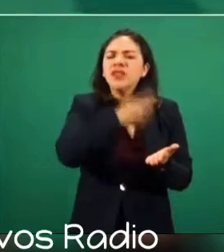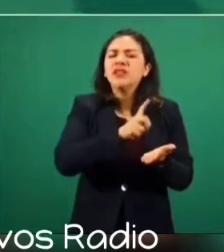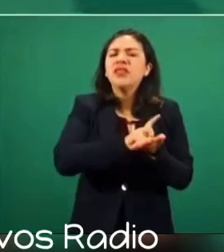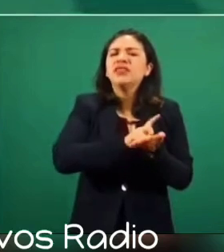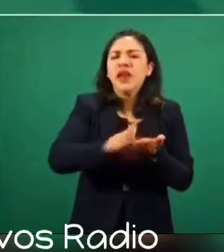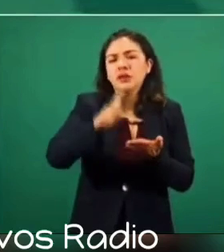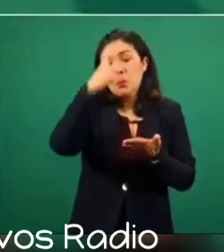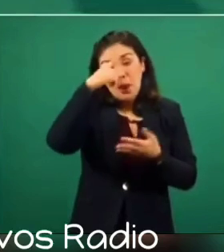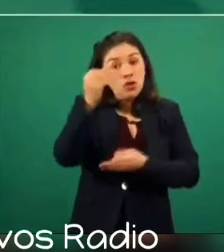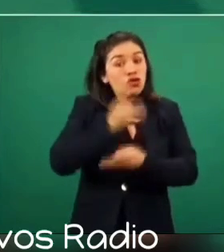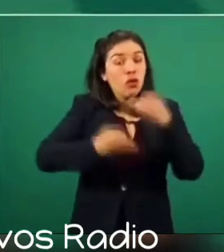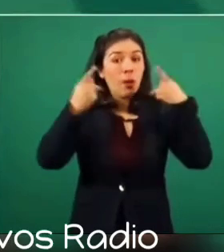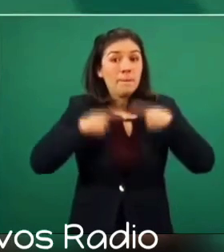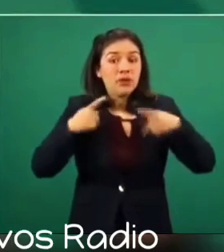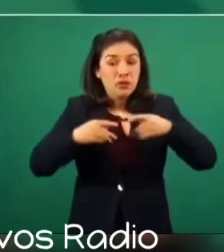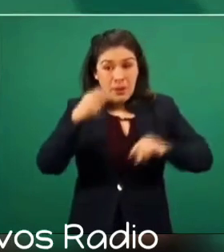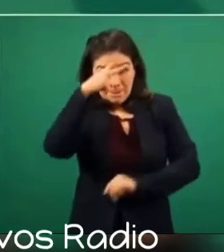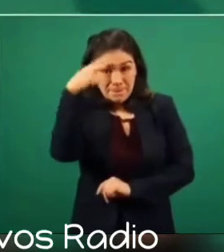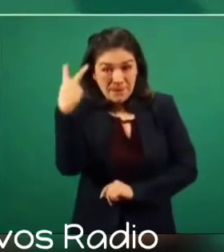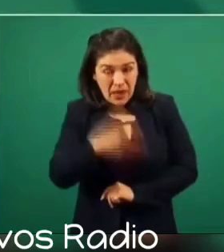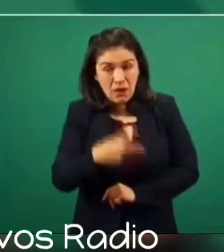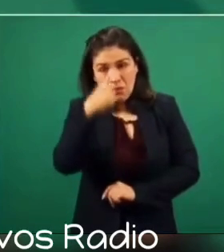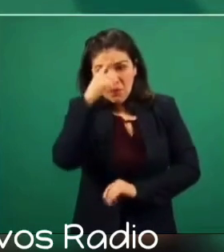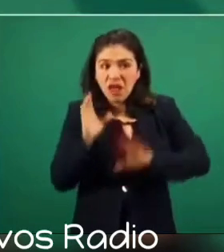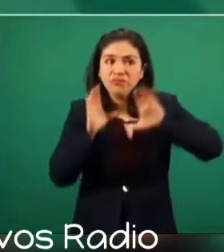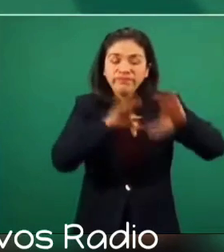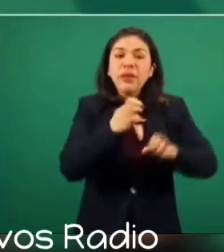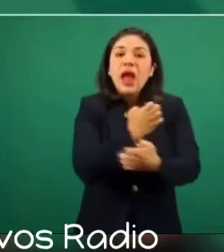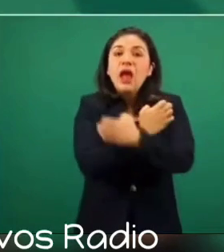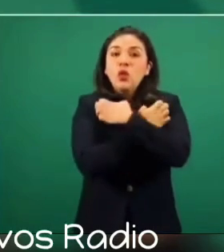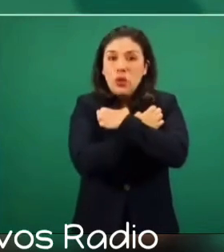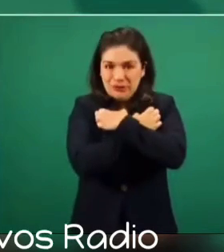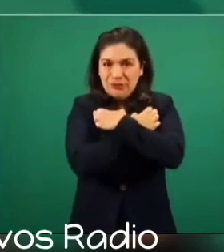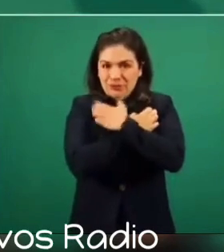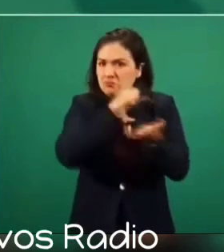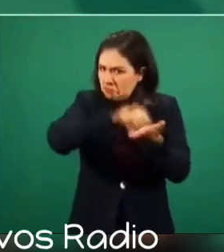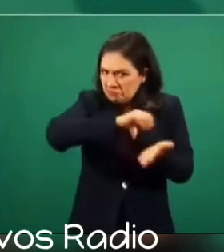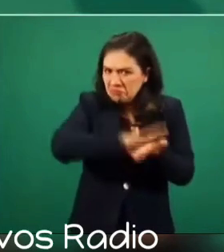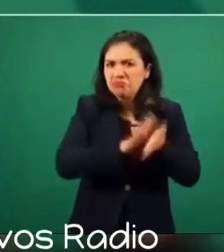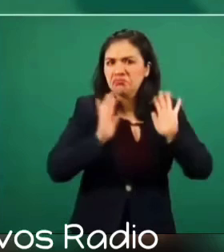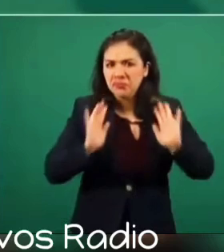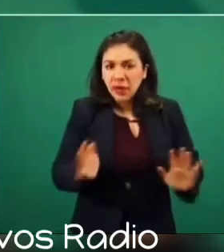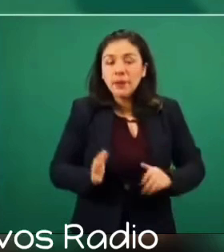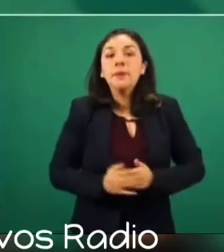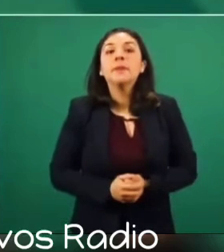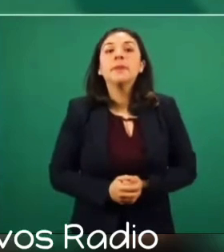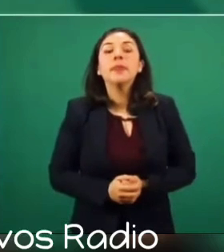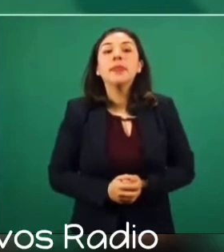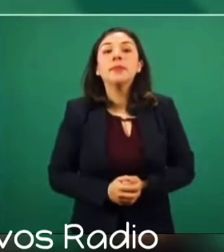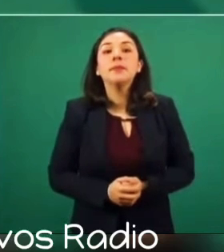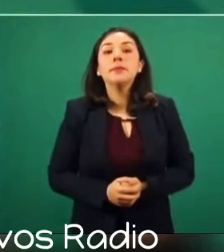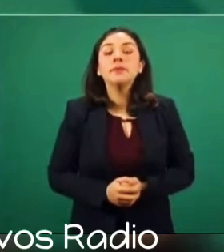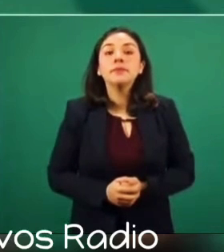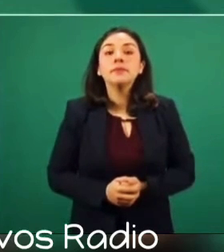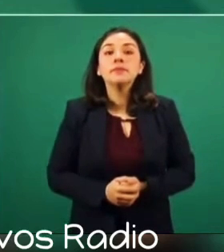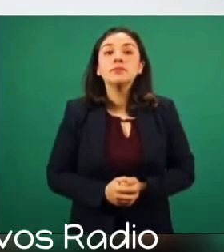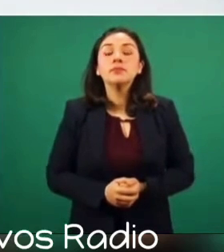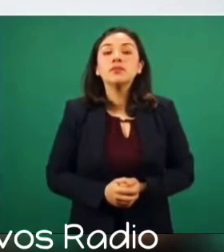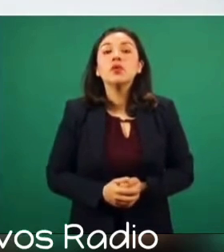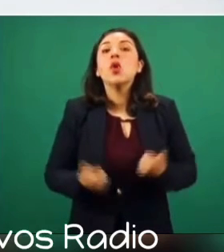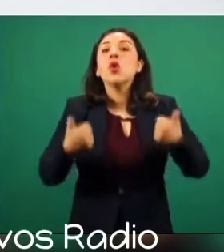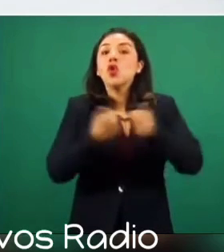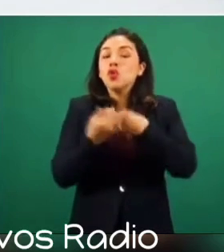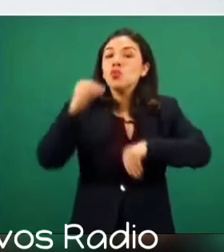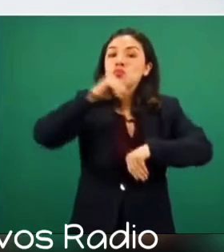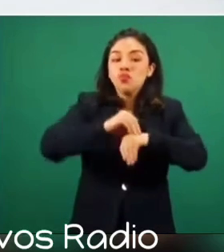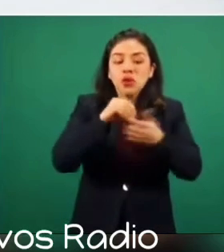de los mexicanos a la educación y se establecía la